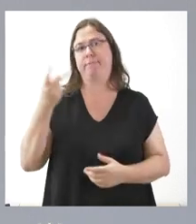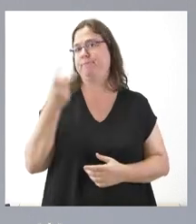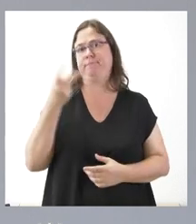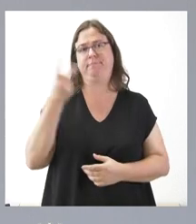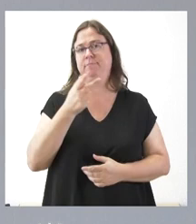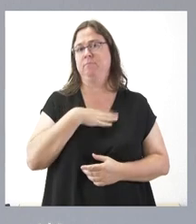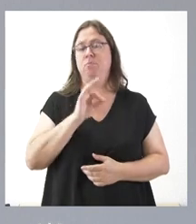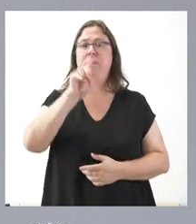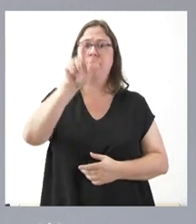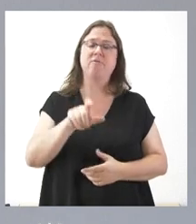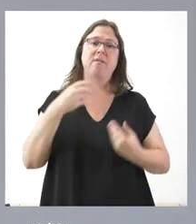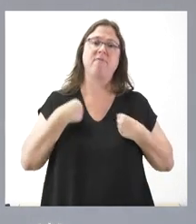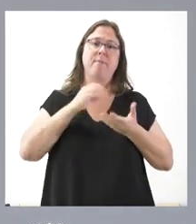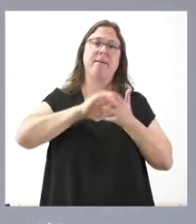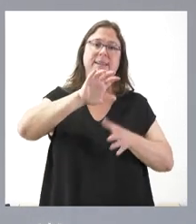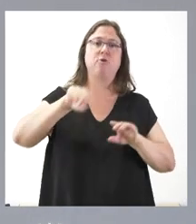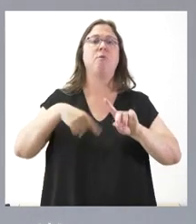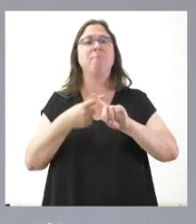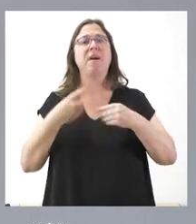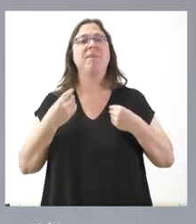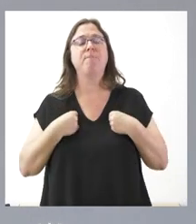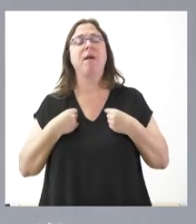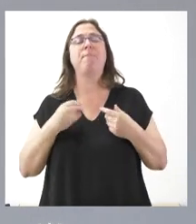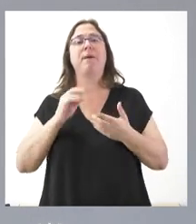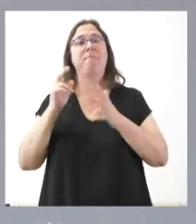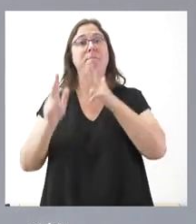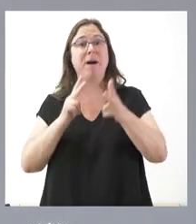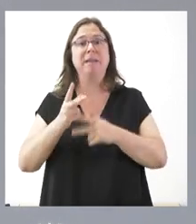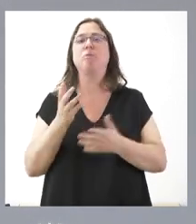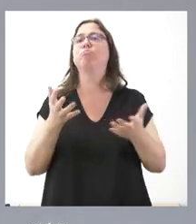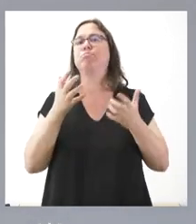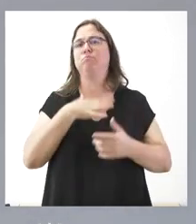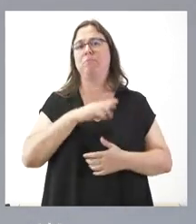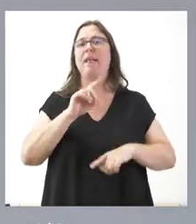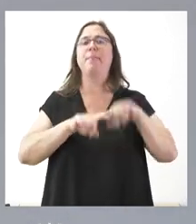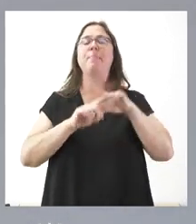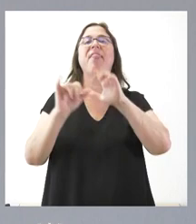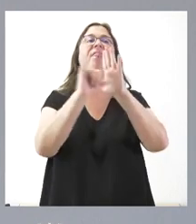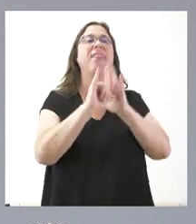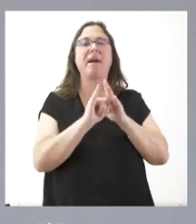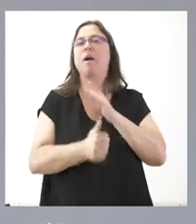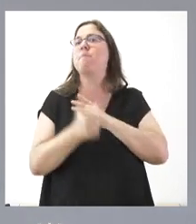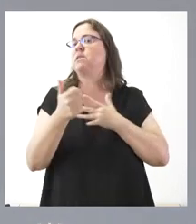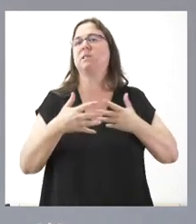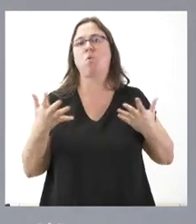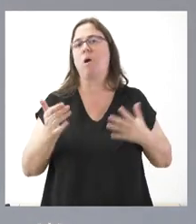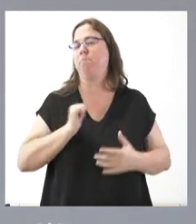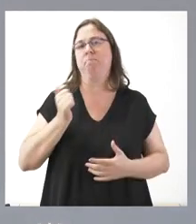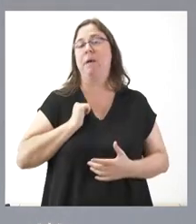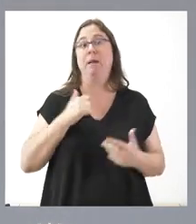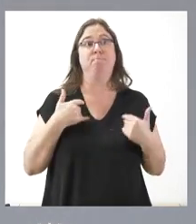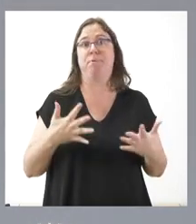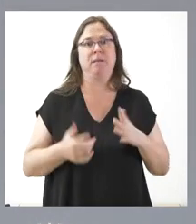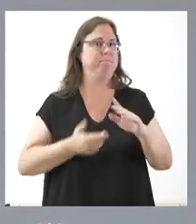a las personas de Castilla y León como a las personas del País Vasco que se puedan beneficiar del mismo en función de la cercanía del medio más ágil para